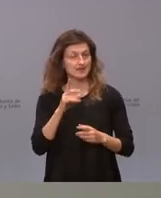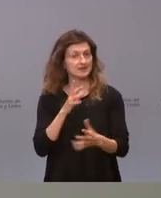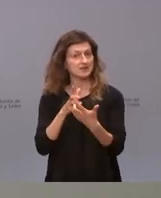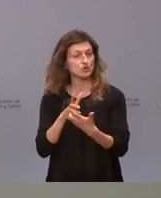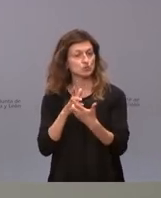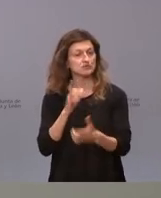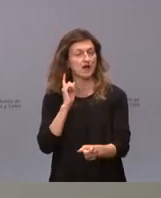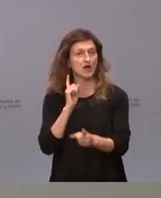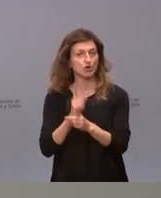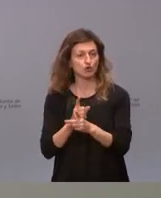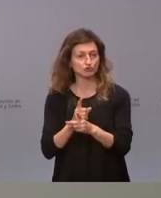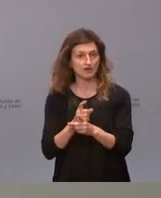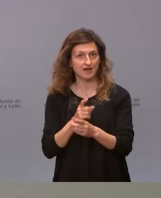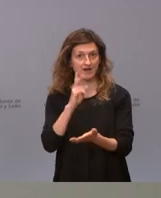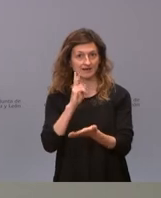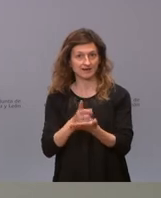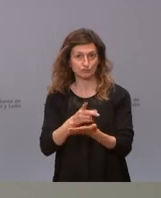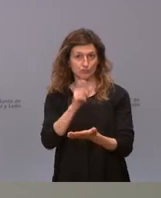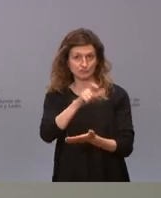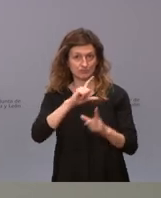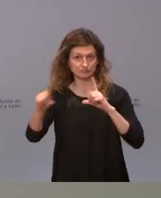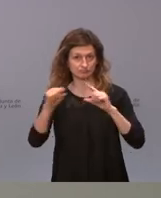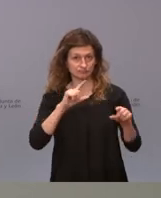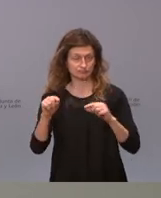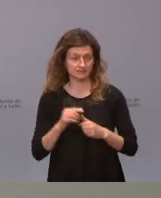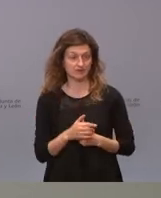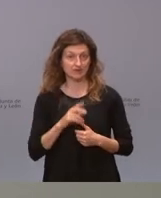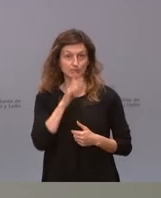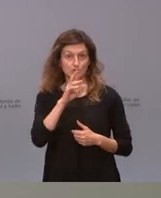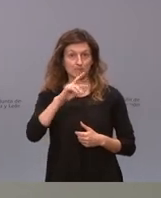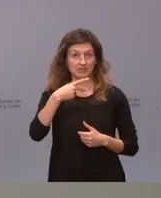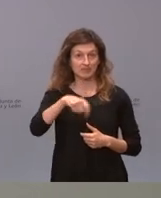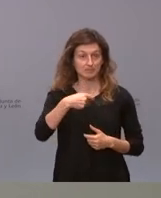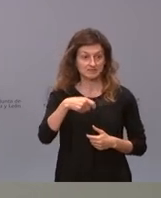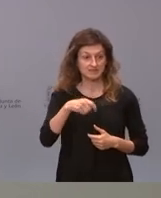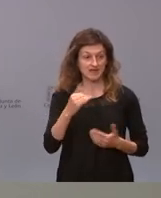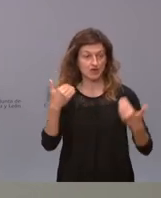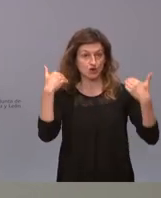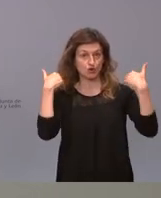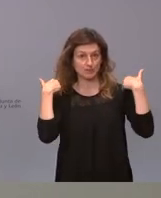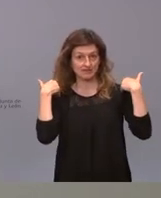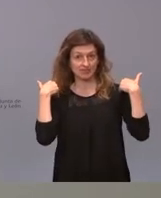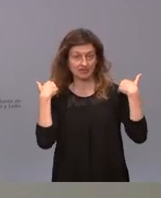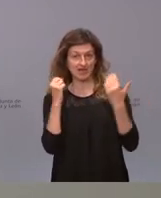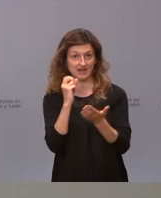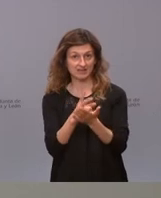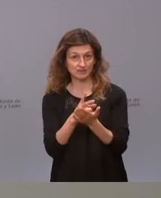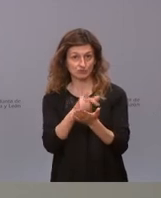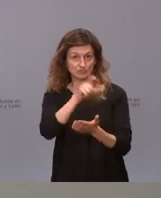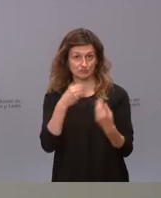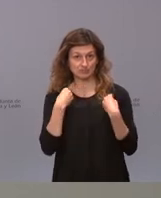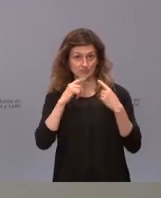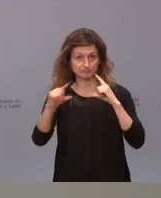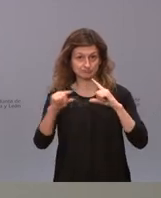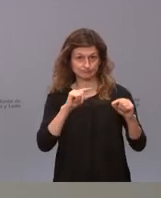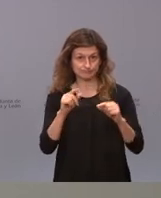el reto demográfico y no a favor del reto demográfico que hay una vicepresidencia que tiene una competencia a favor del reto demográfico que es precisamente la